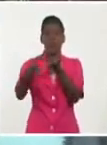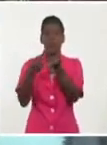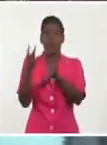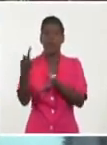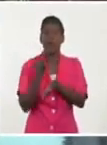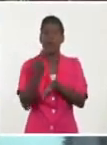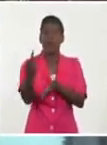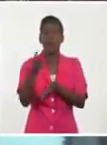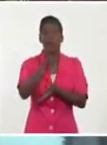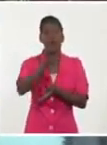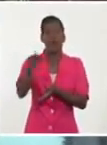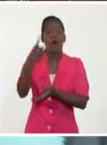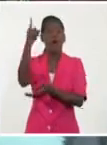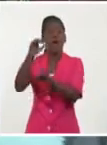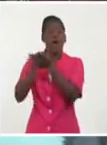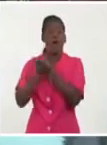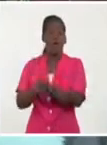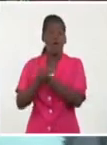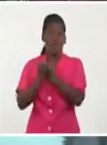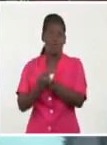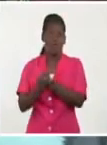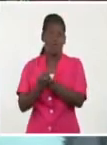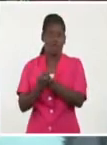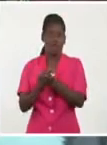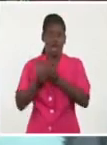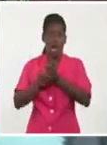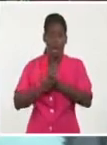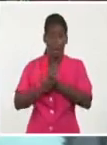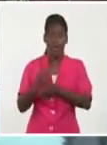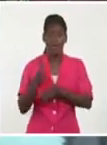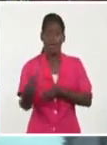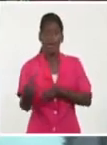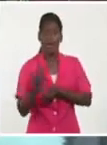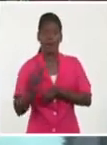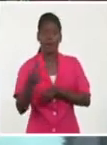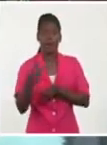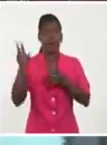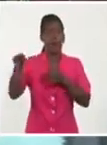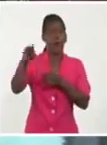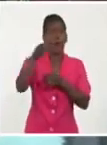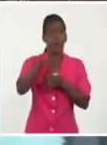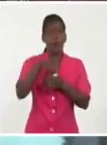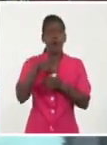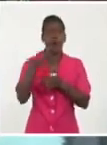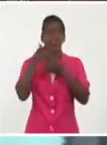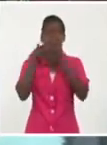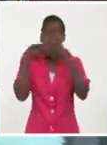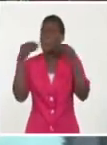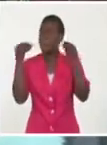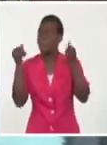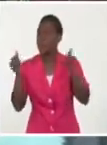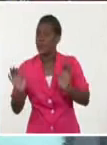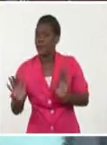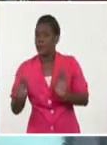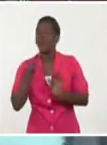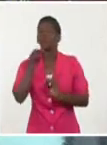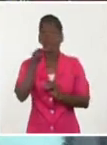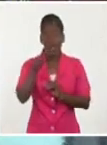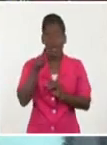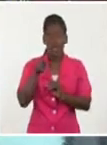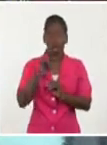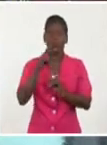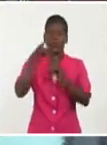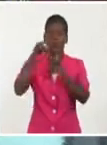cercanía común con las dos. Pero ese es, digamos, que el esquema argumental. Detrás de eso